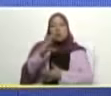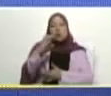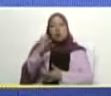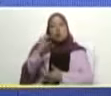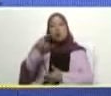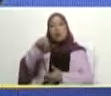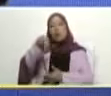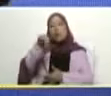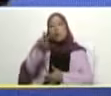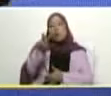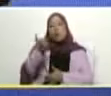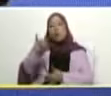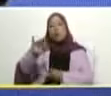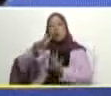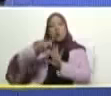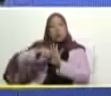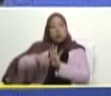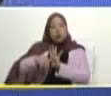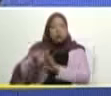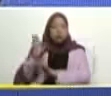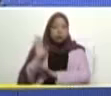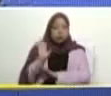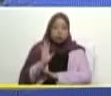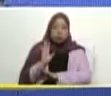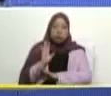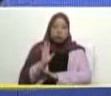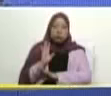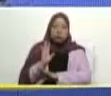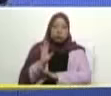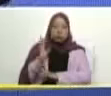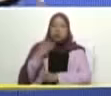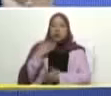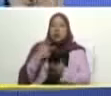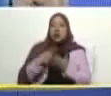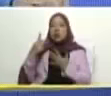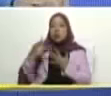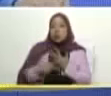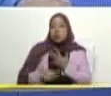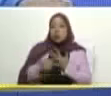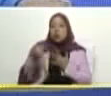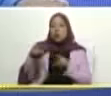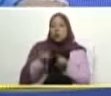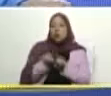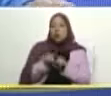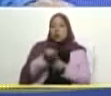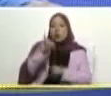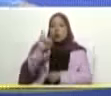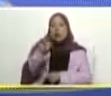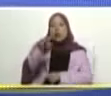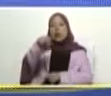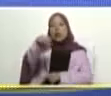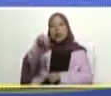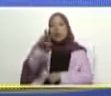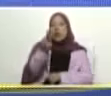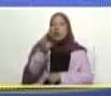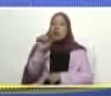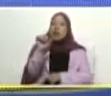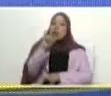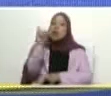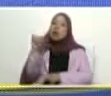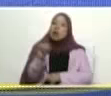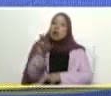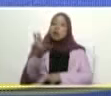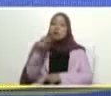porque nos los roban en el plan vuelta a la patria como nos robaron el avión de Entrasur el bandido de Milley